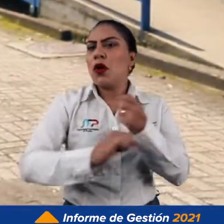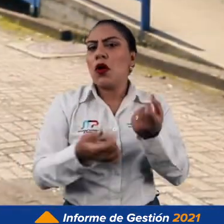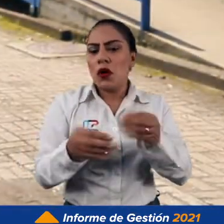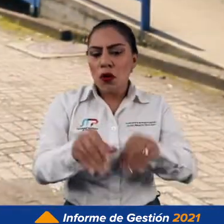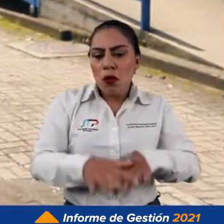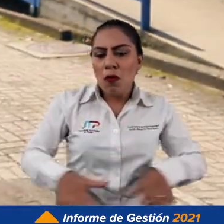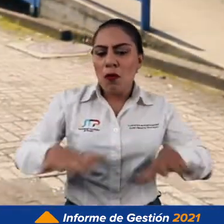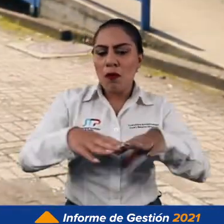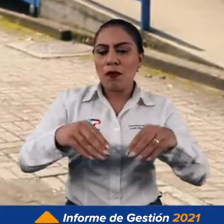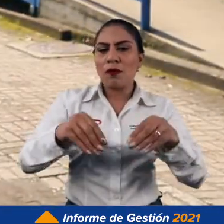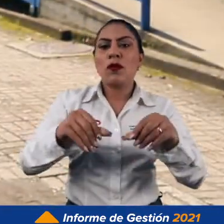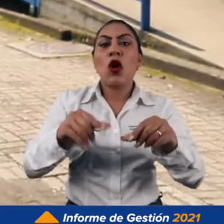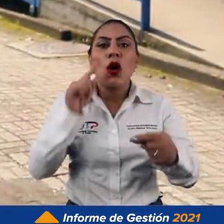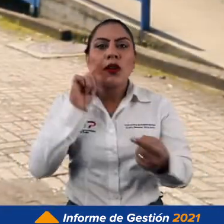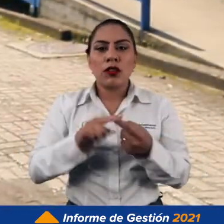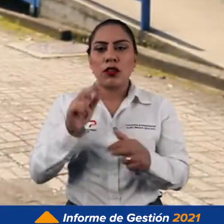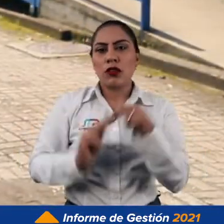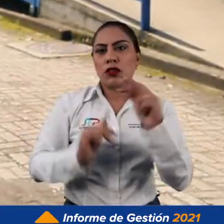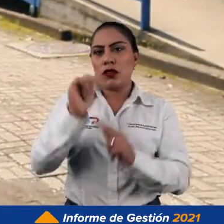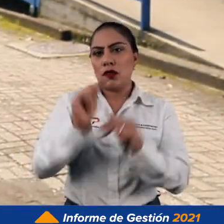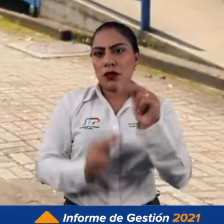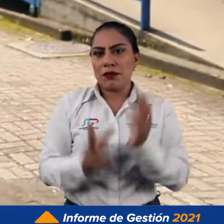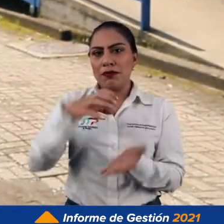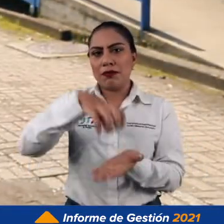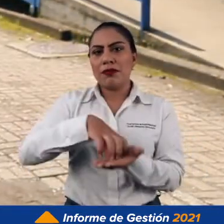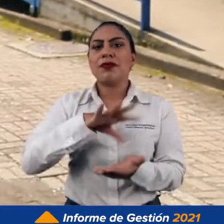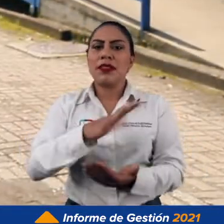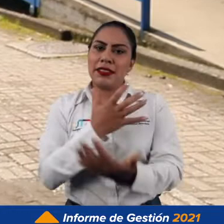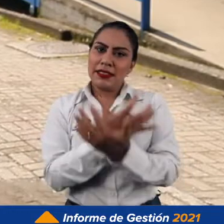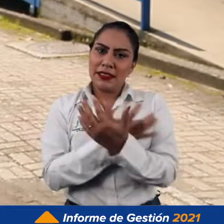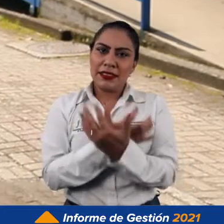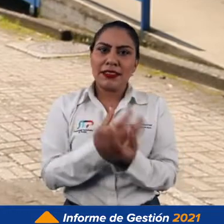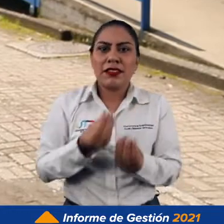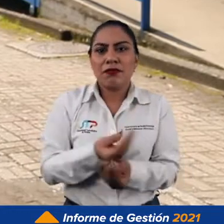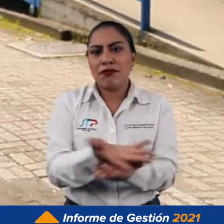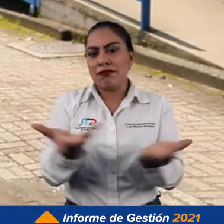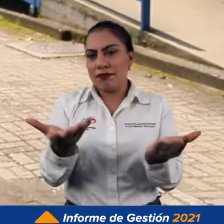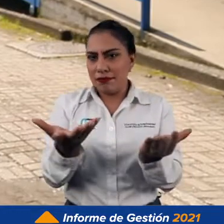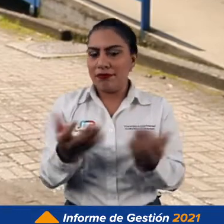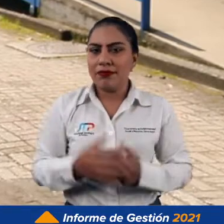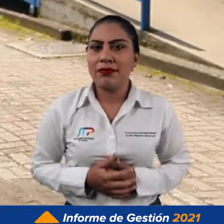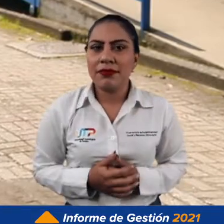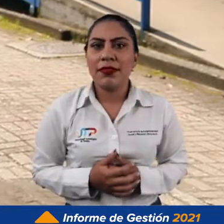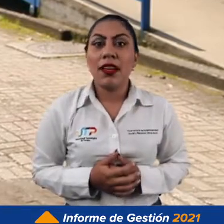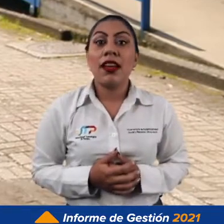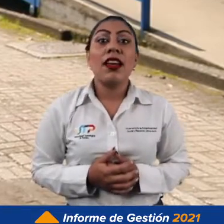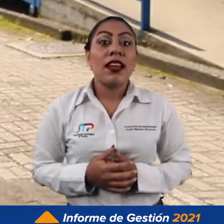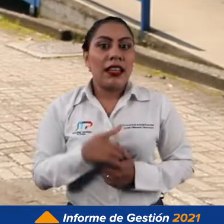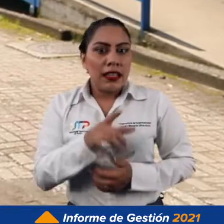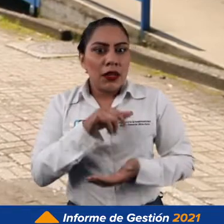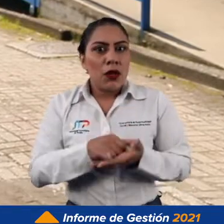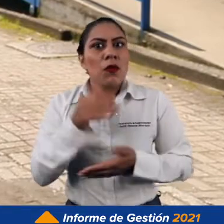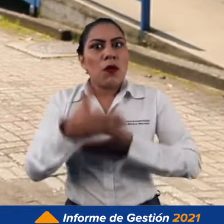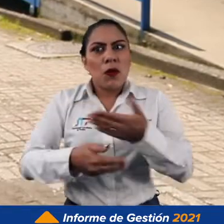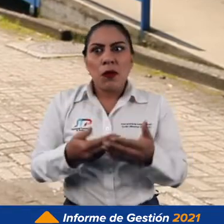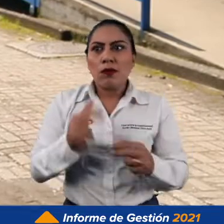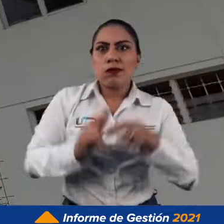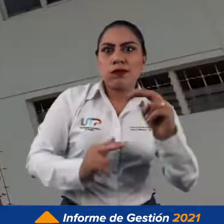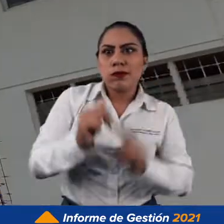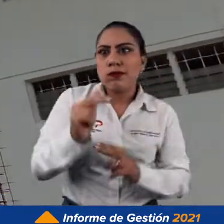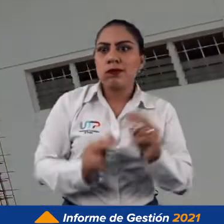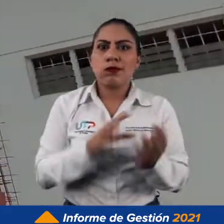aporte de un lote para el proyecto de construcción del Centro de Ciencia en Biodiversidad. Estos recursos permitirán construir la